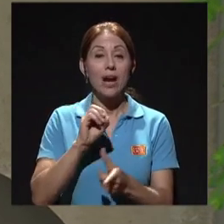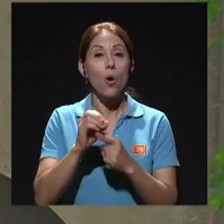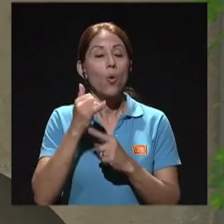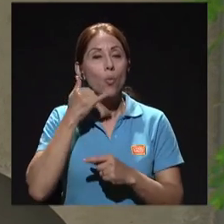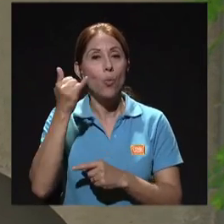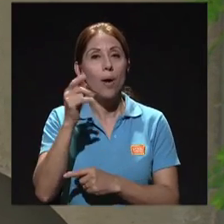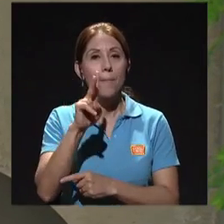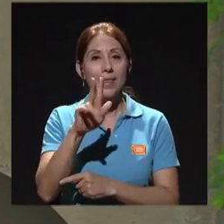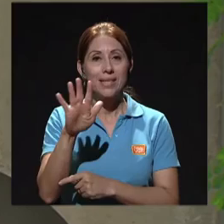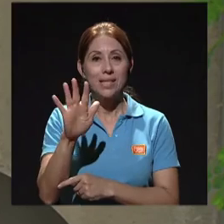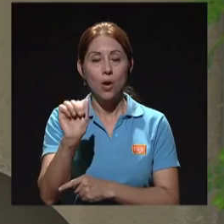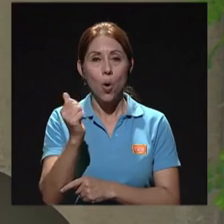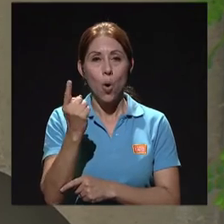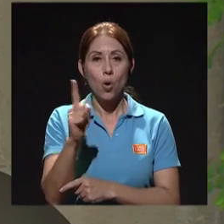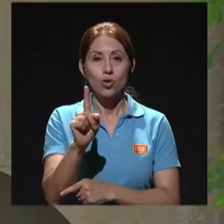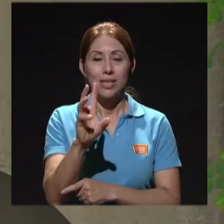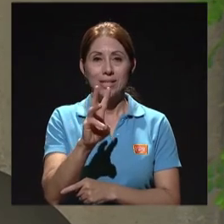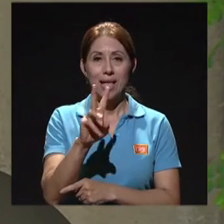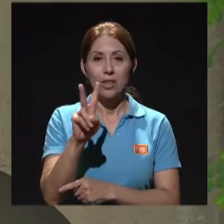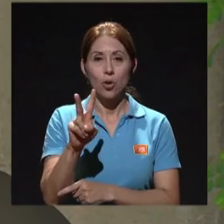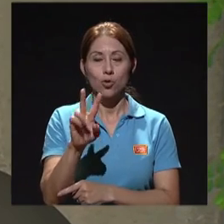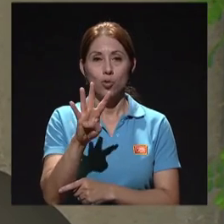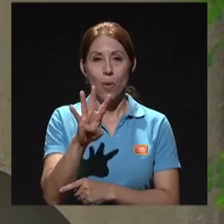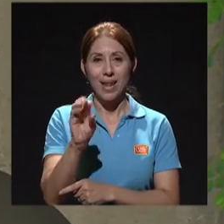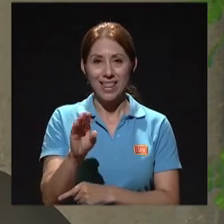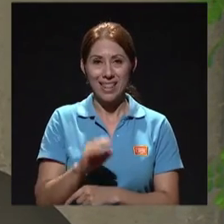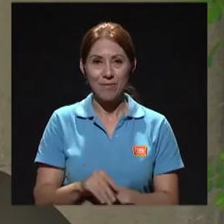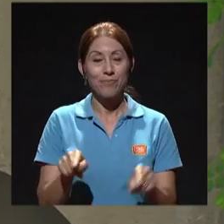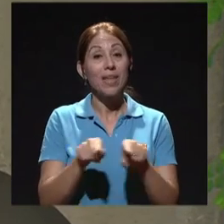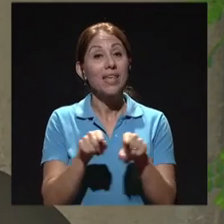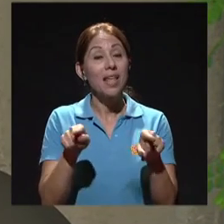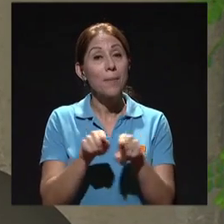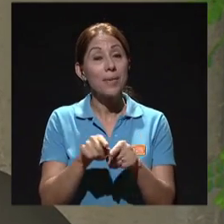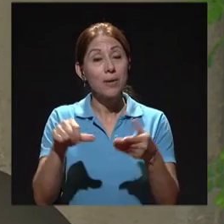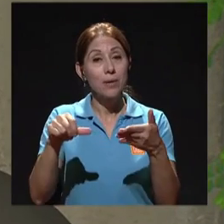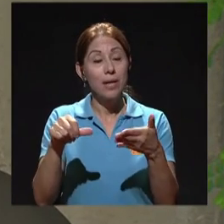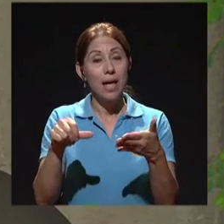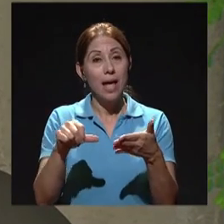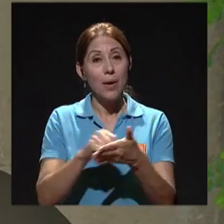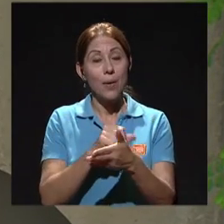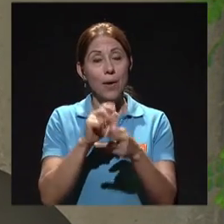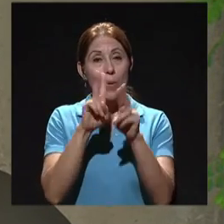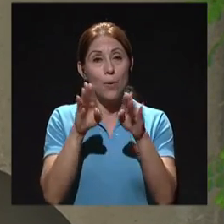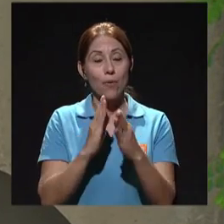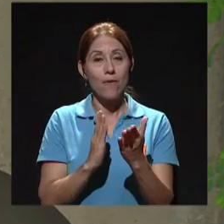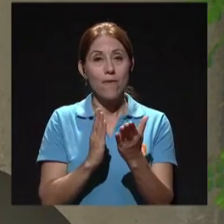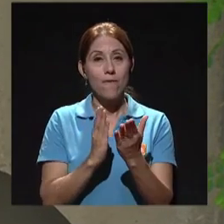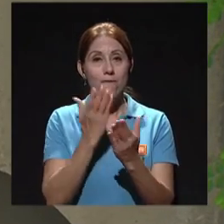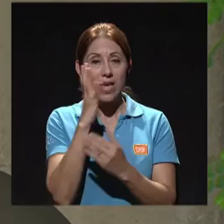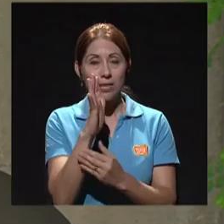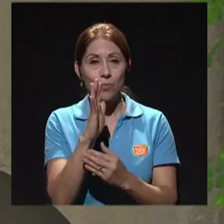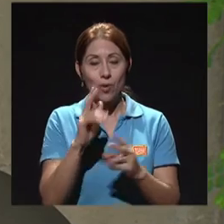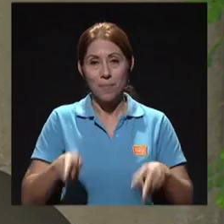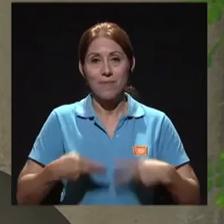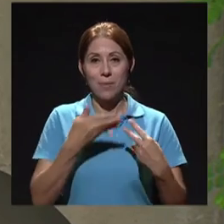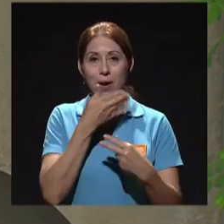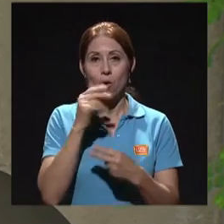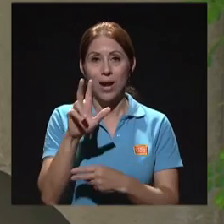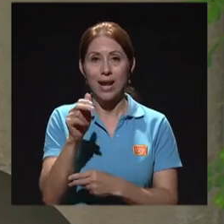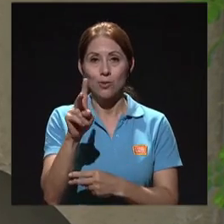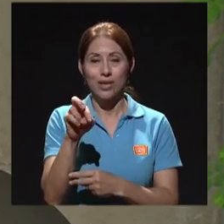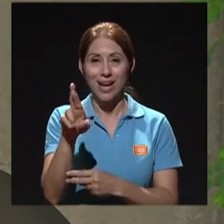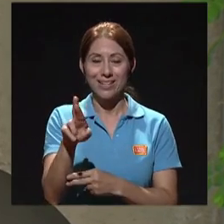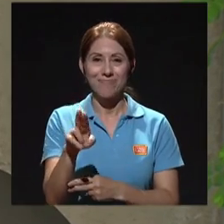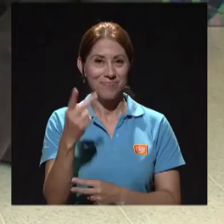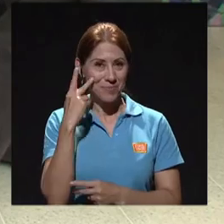o al teléfono 2511-6240 y también nuestra página en Facebook Vivir Mejor, Canal UCR.